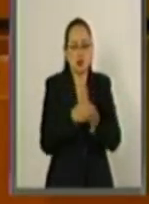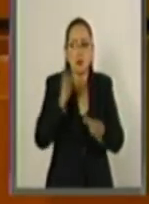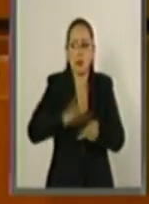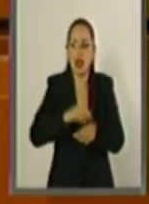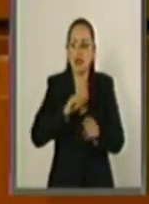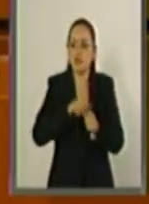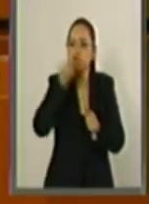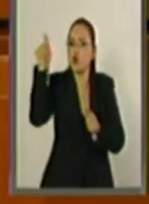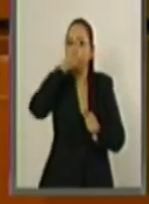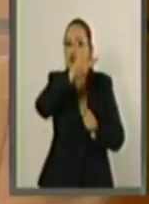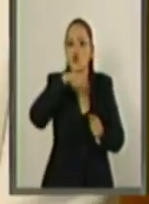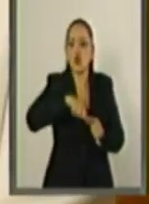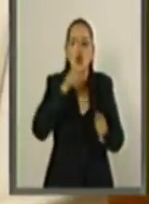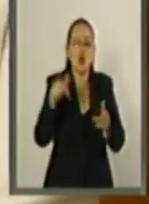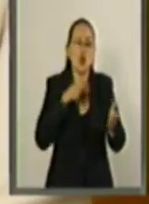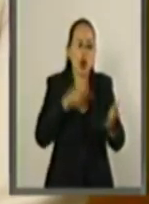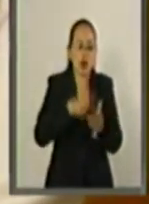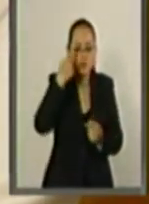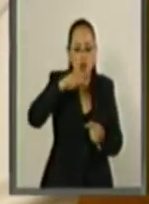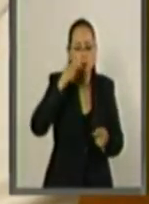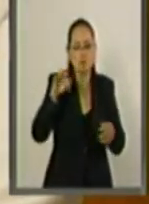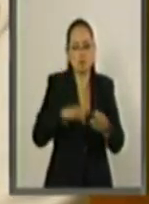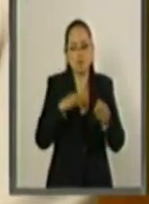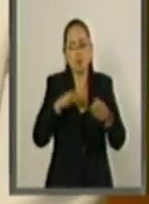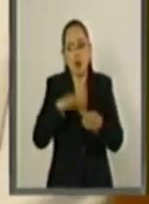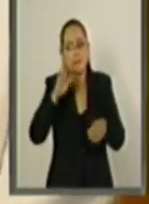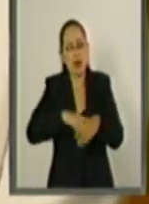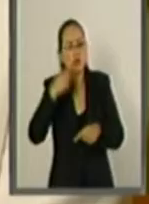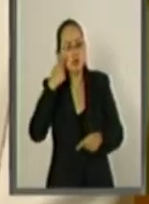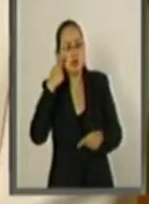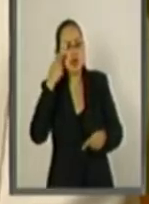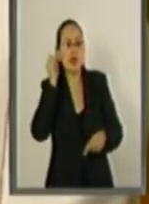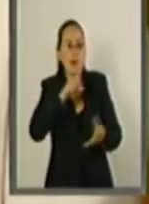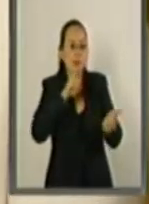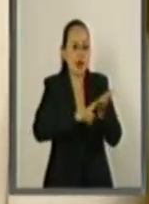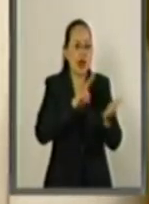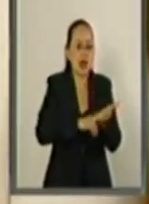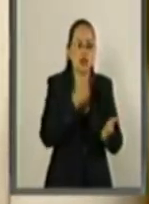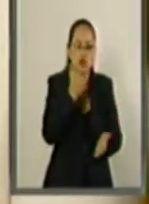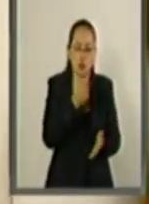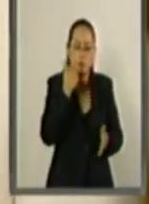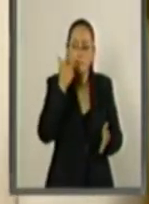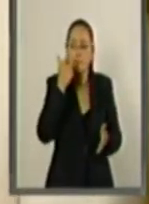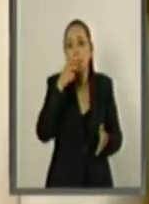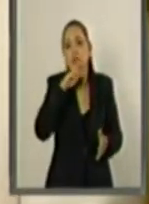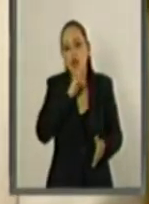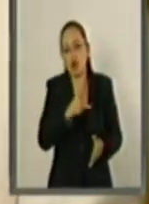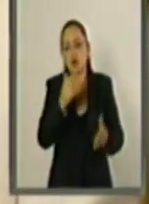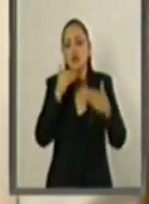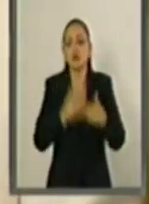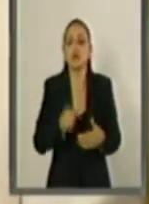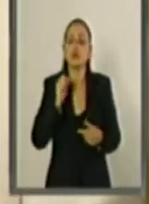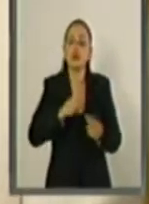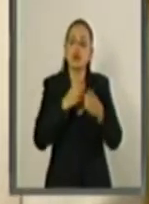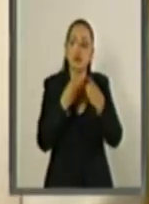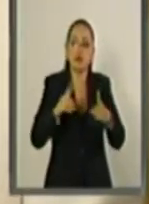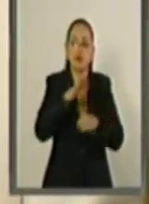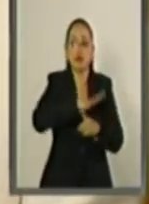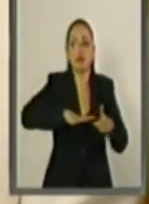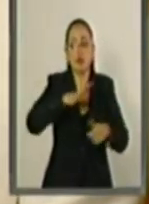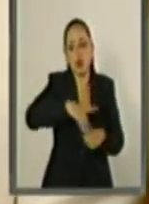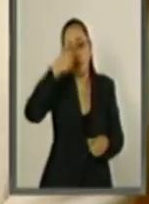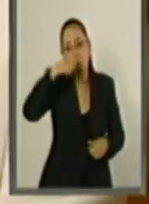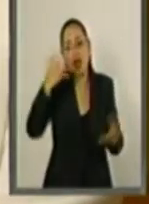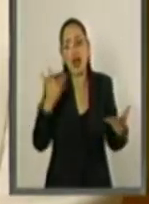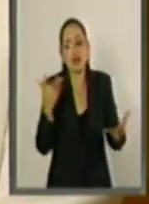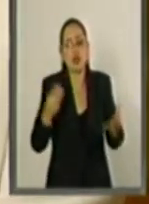rutas y frecuencias, así como de mejores precios. Se promueve también el desarrollo regional al incentivar la